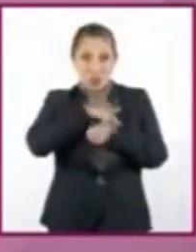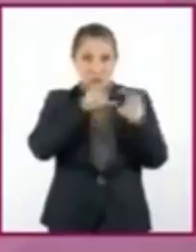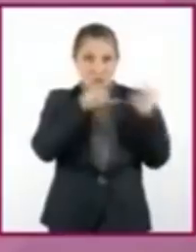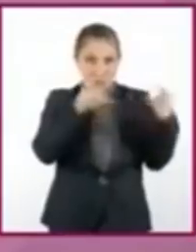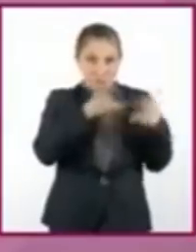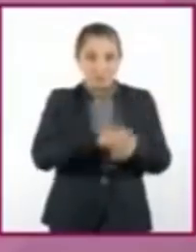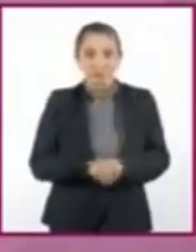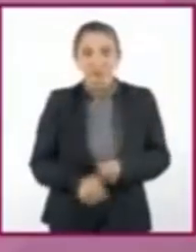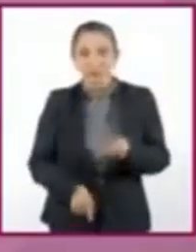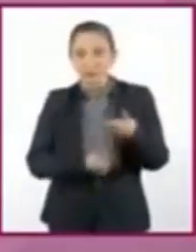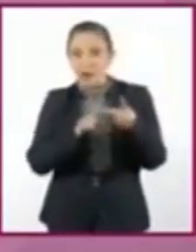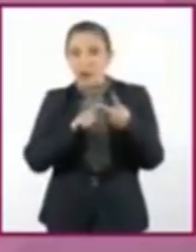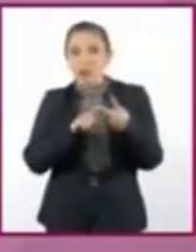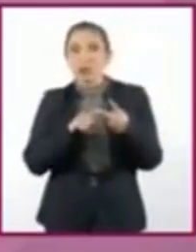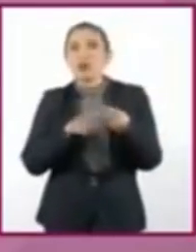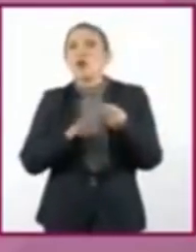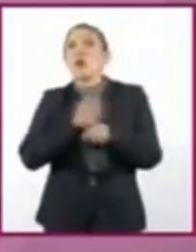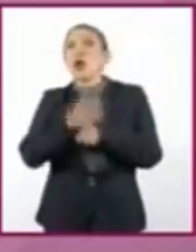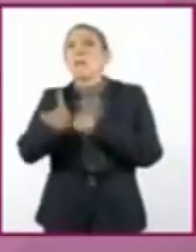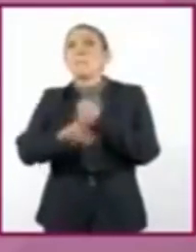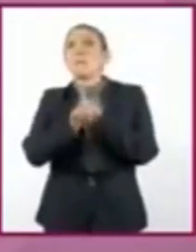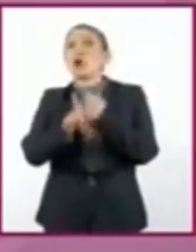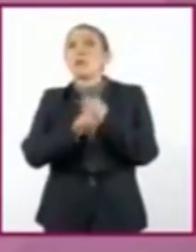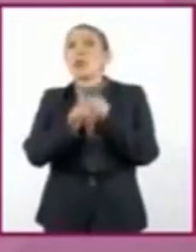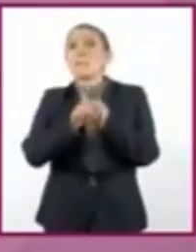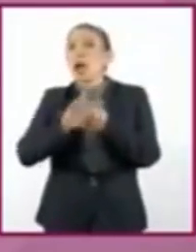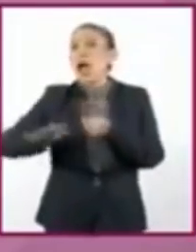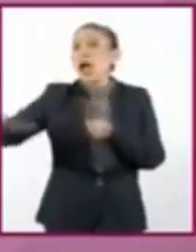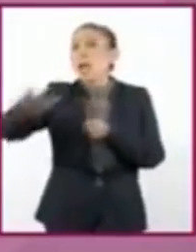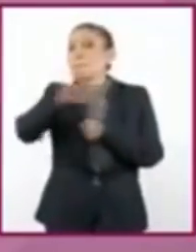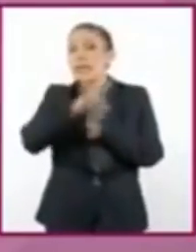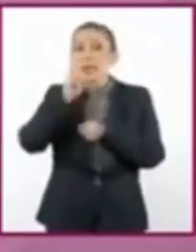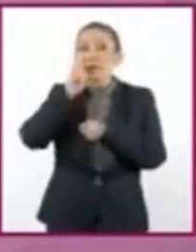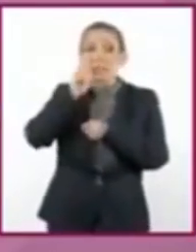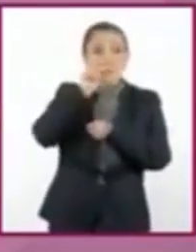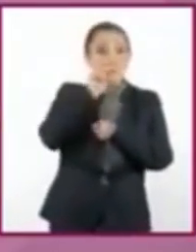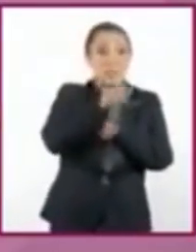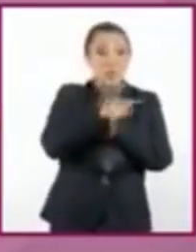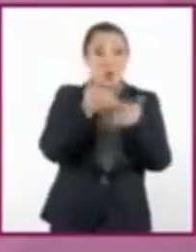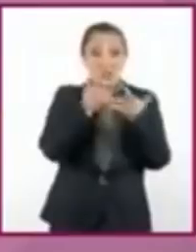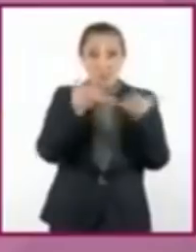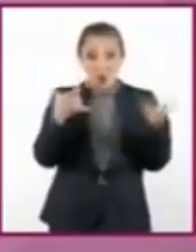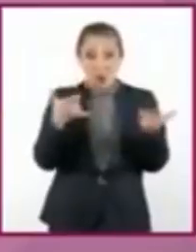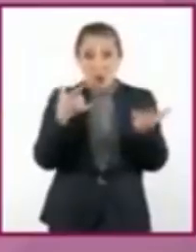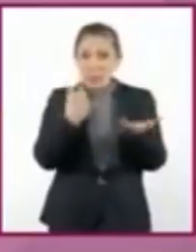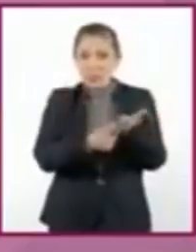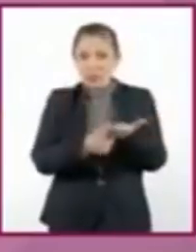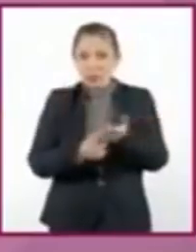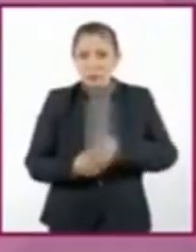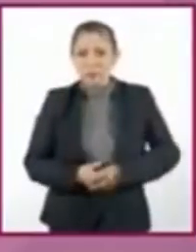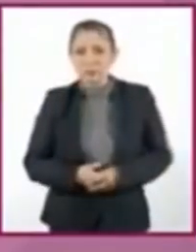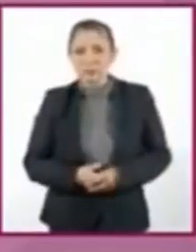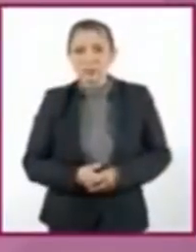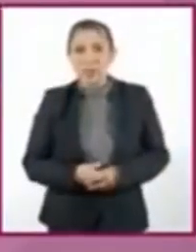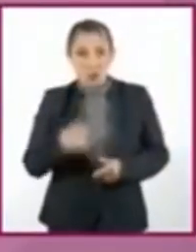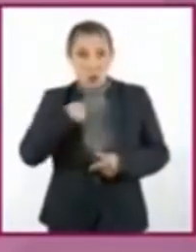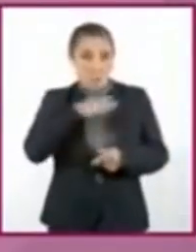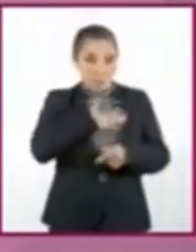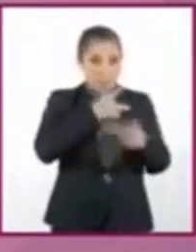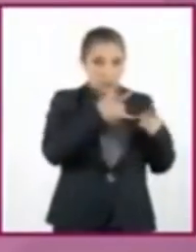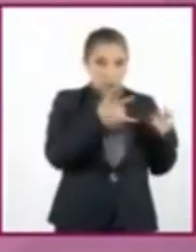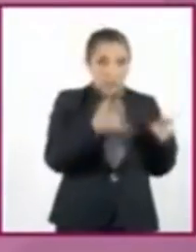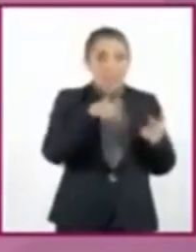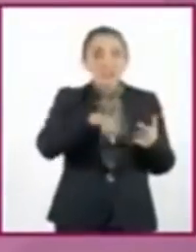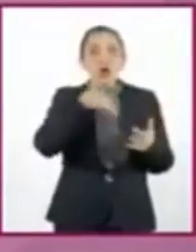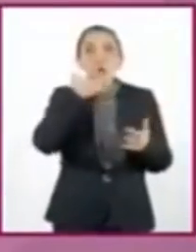Número dos. ¿Qué problemas ambientales pudieron observar en la historieta? En este caso, hablamos